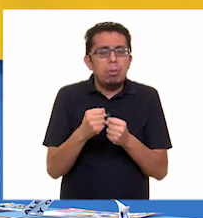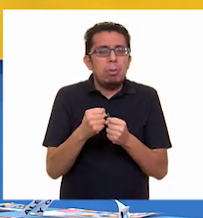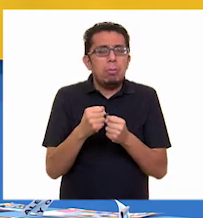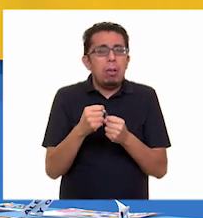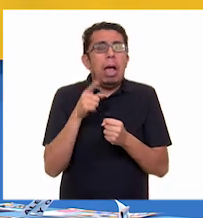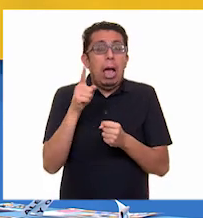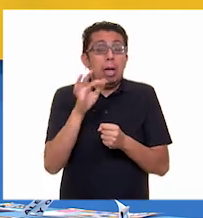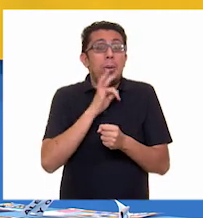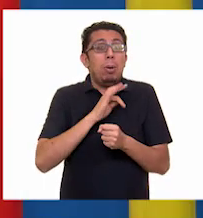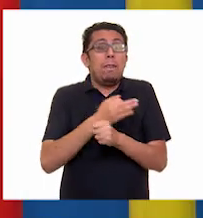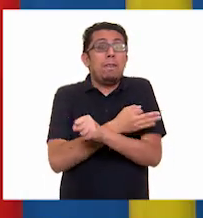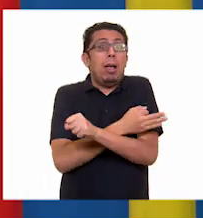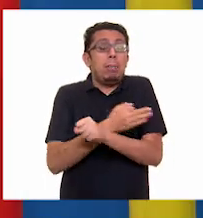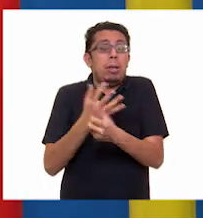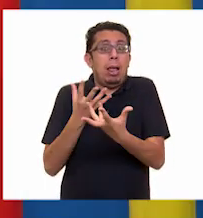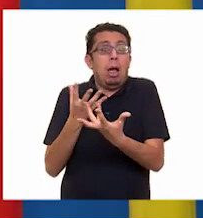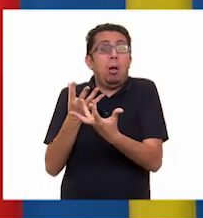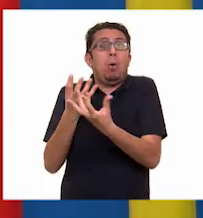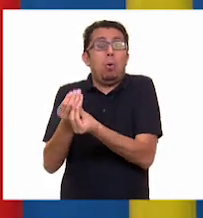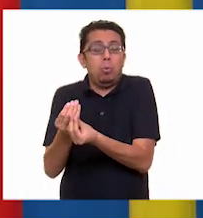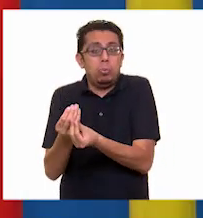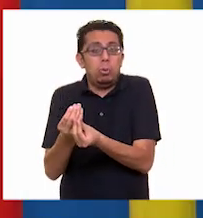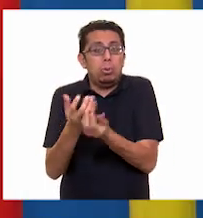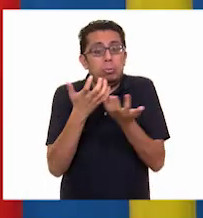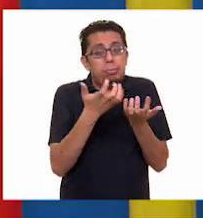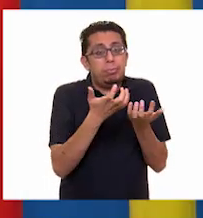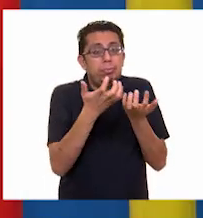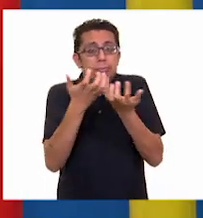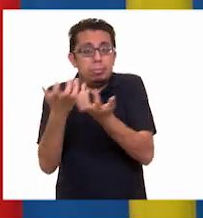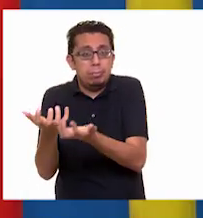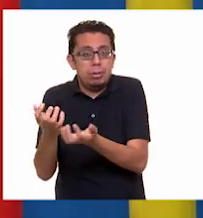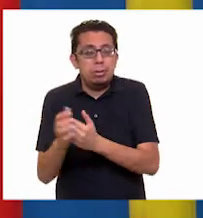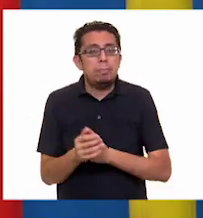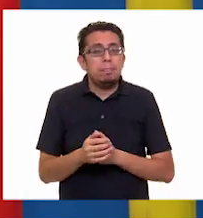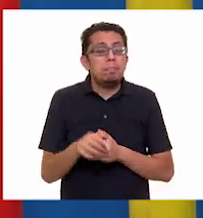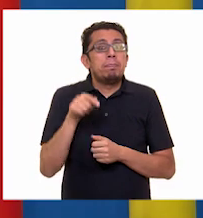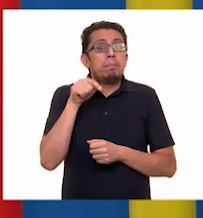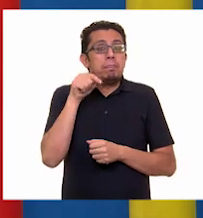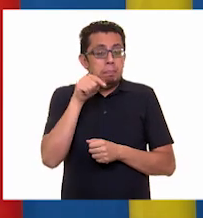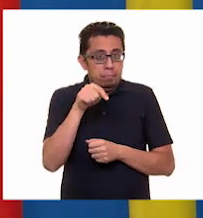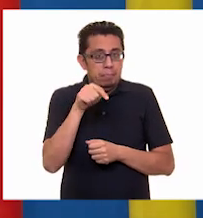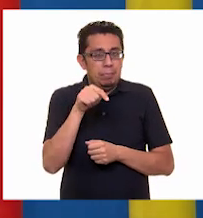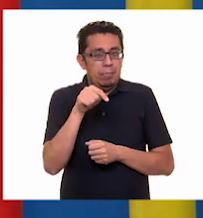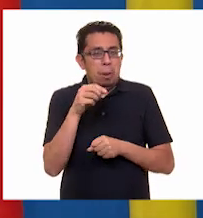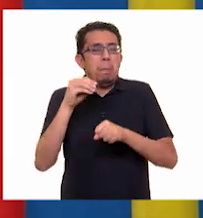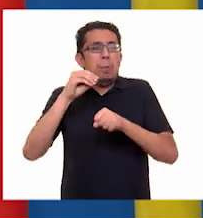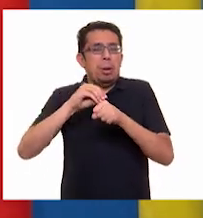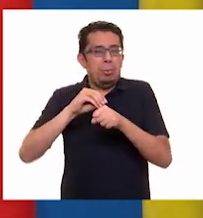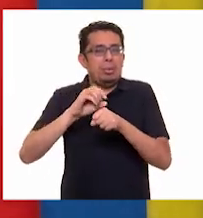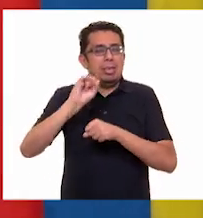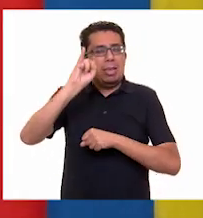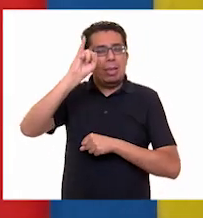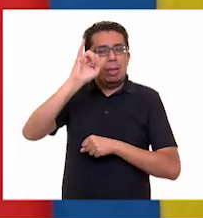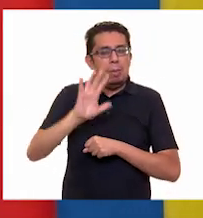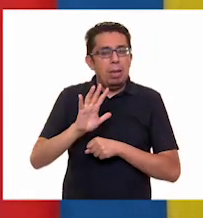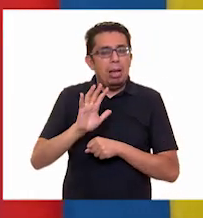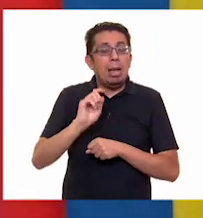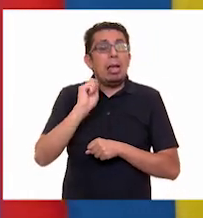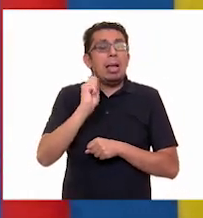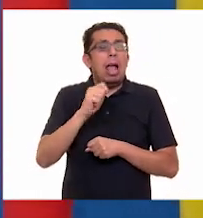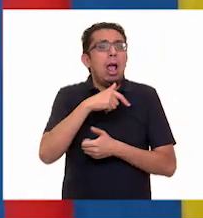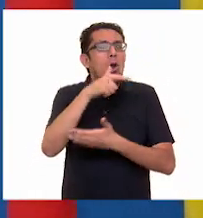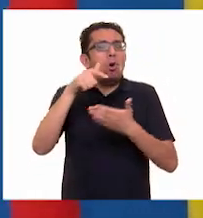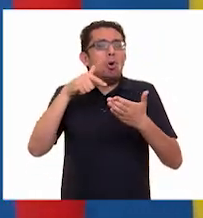reunión con mi familia. Correcto. Entonces, tendremos que colocar la imagen en el que dice punto de